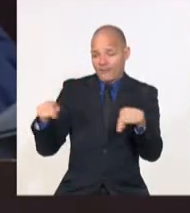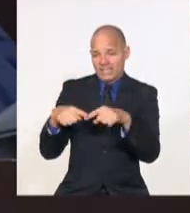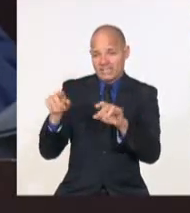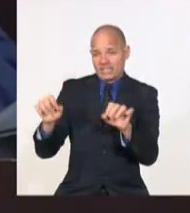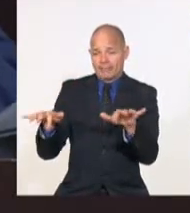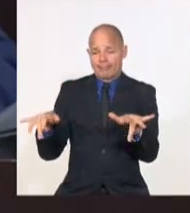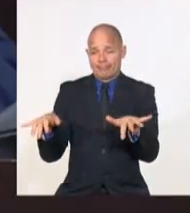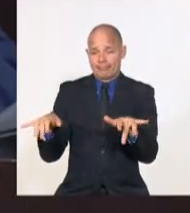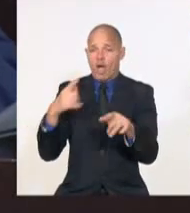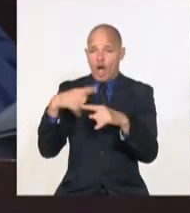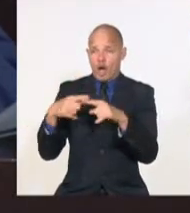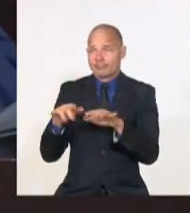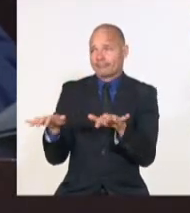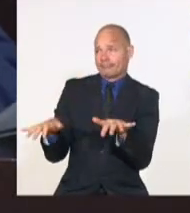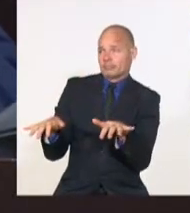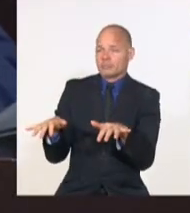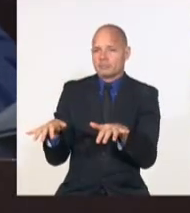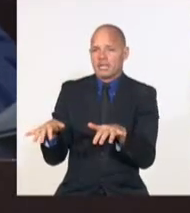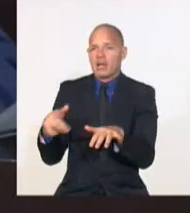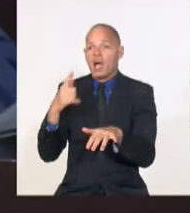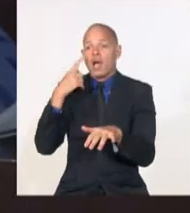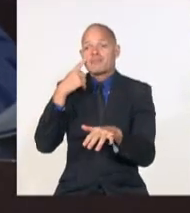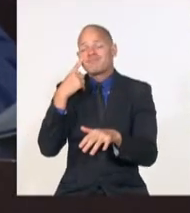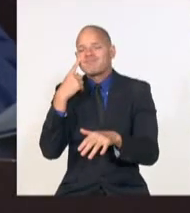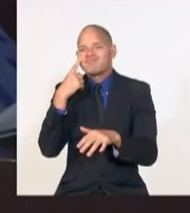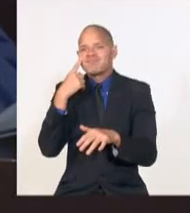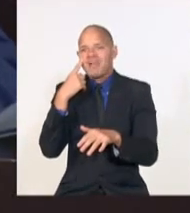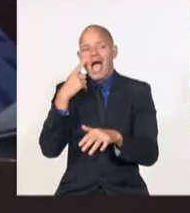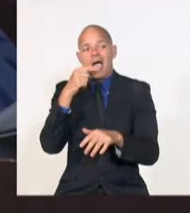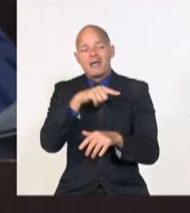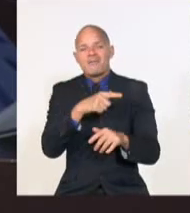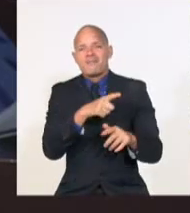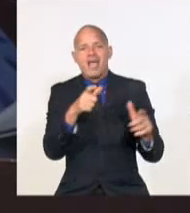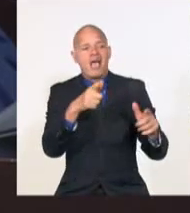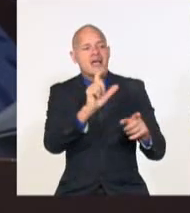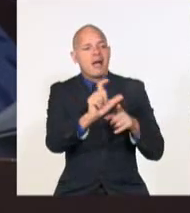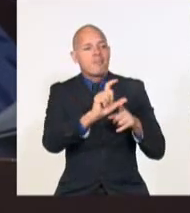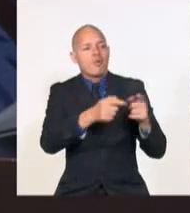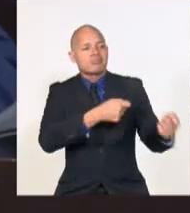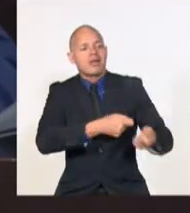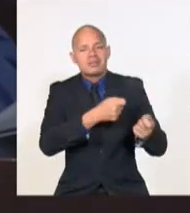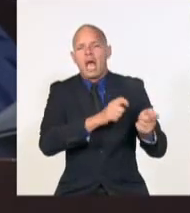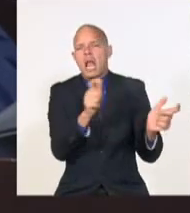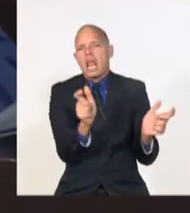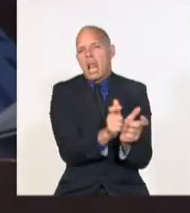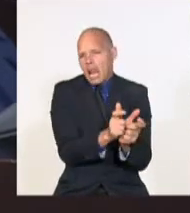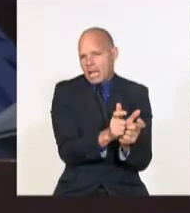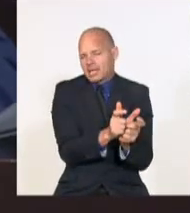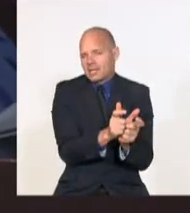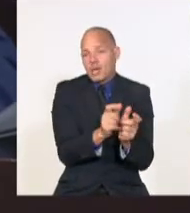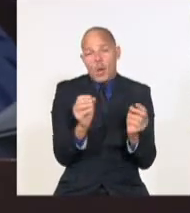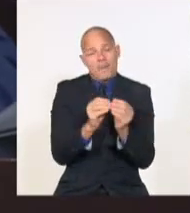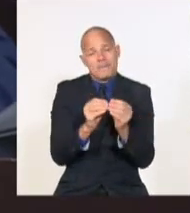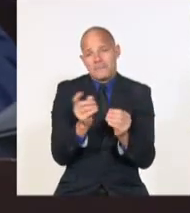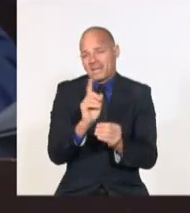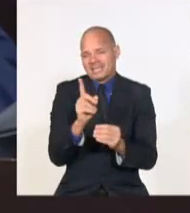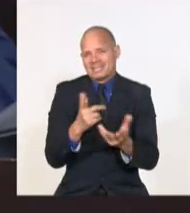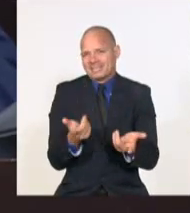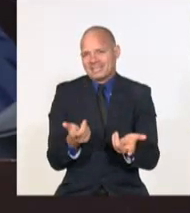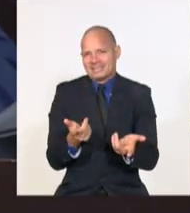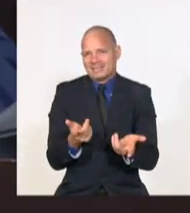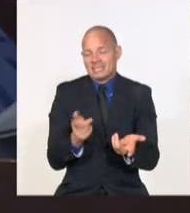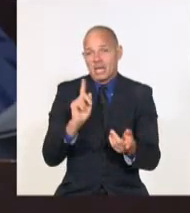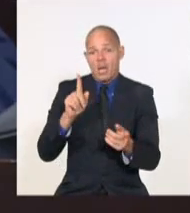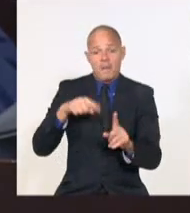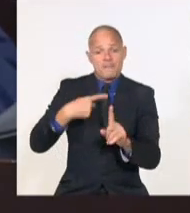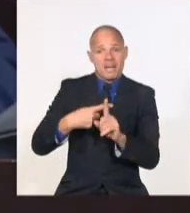y con menos personas en los que están implicados directamente con la producción y los salarios más altos